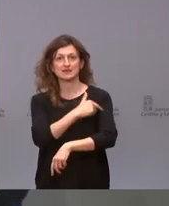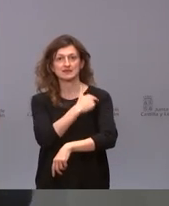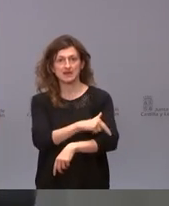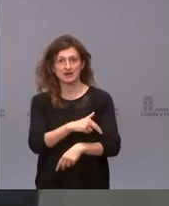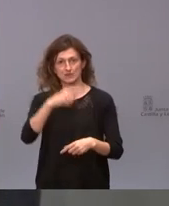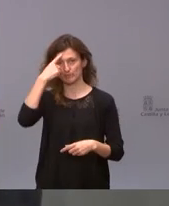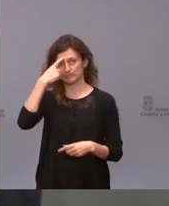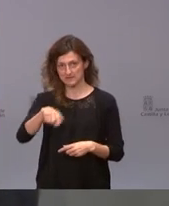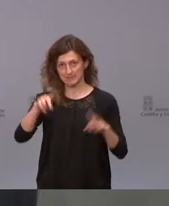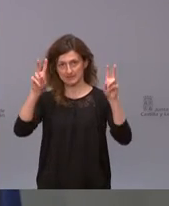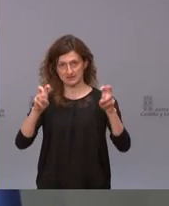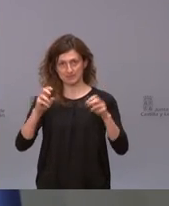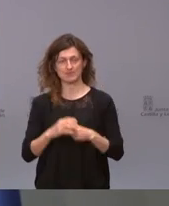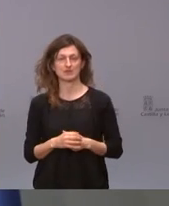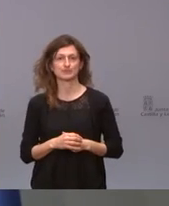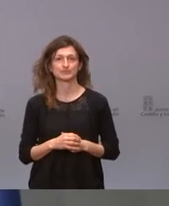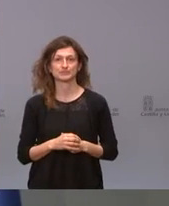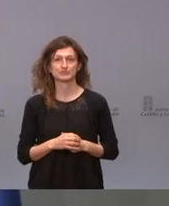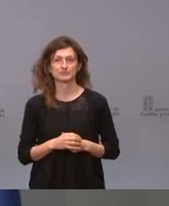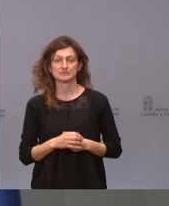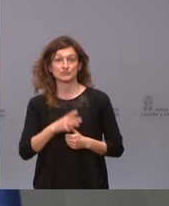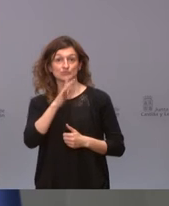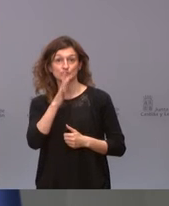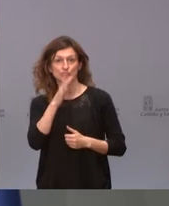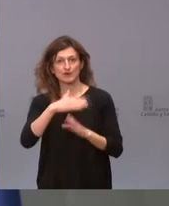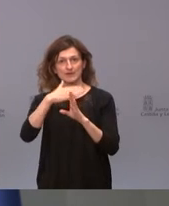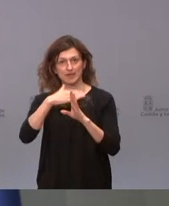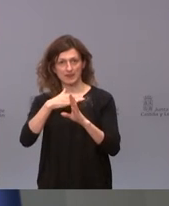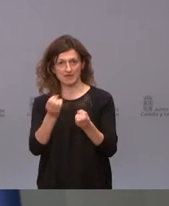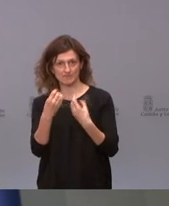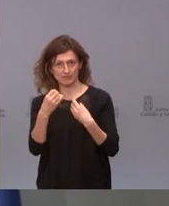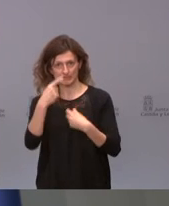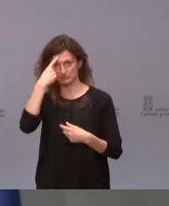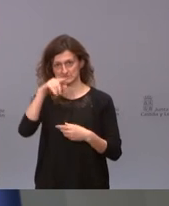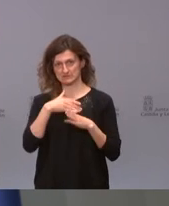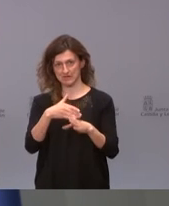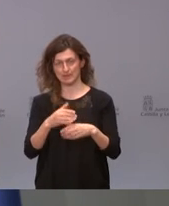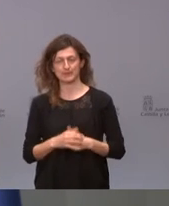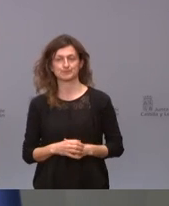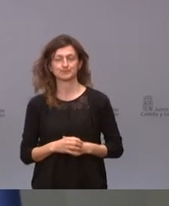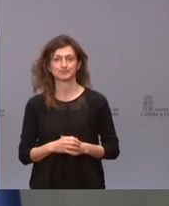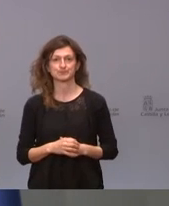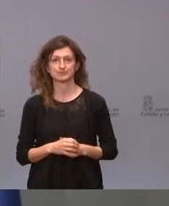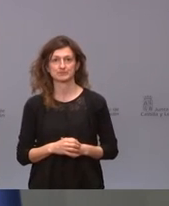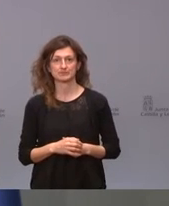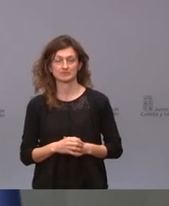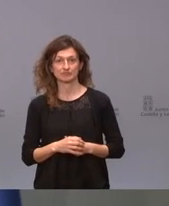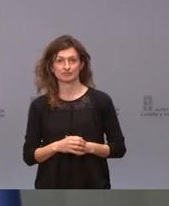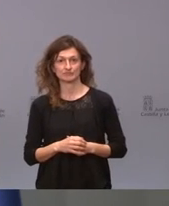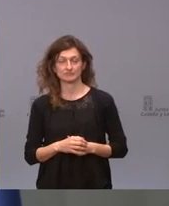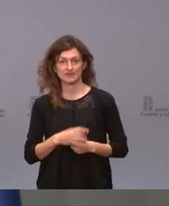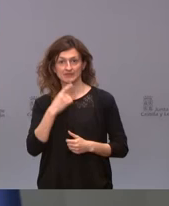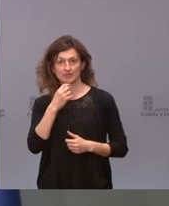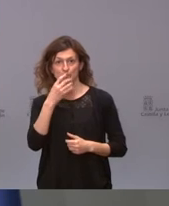asunto tenía un grado de información sabíamos que como muy bien ha dicho